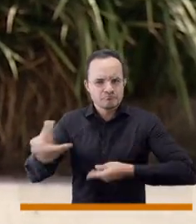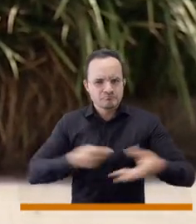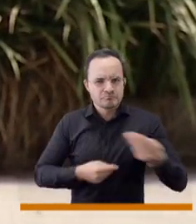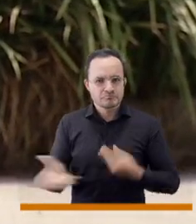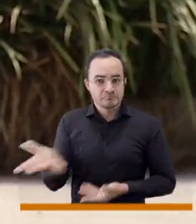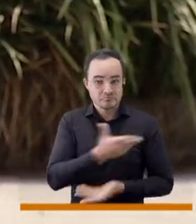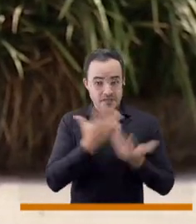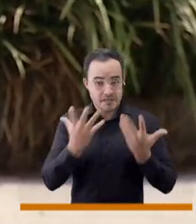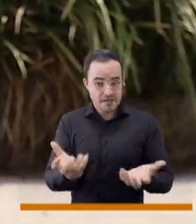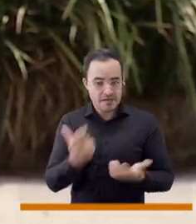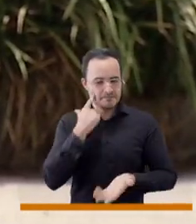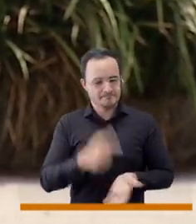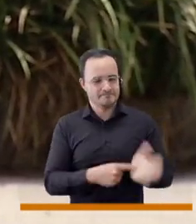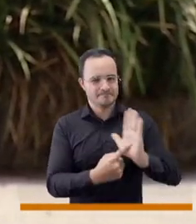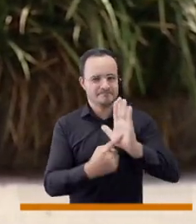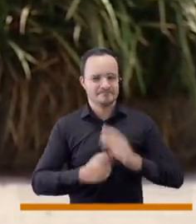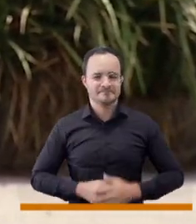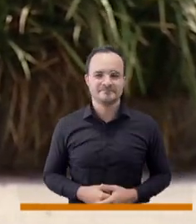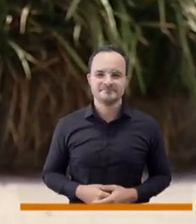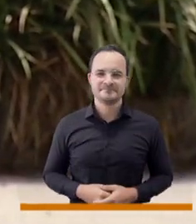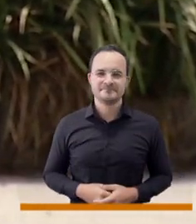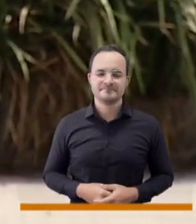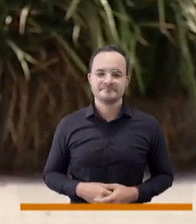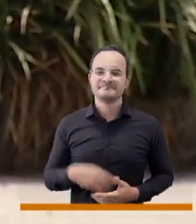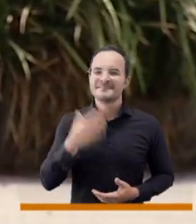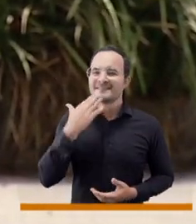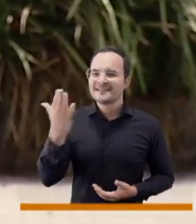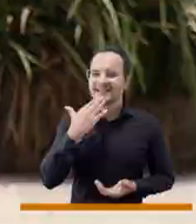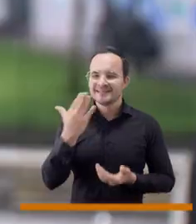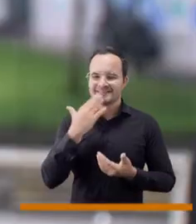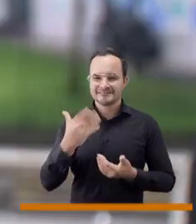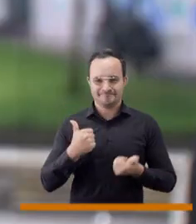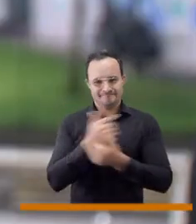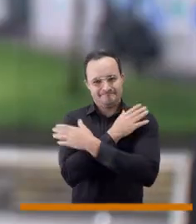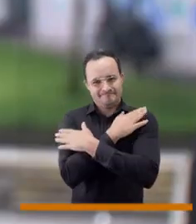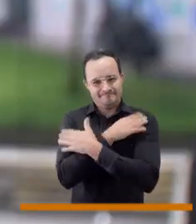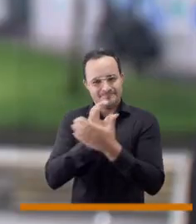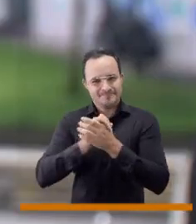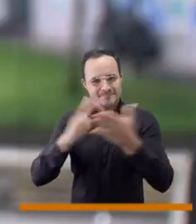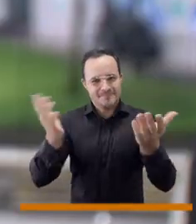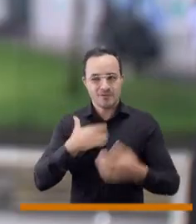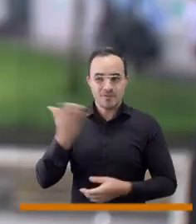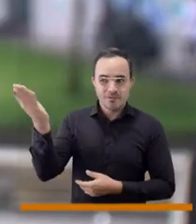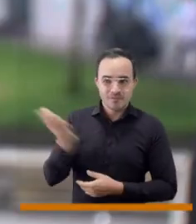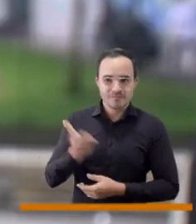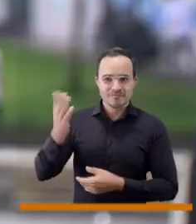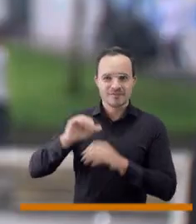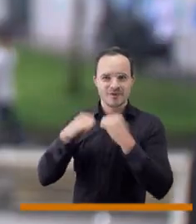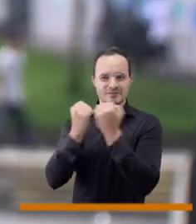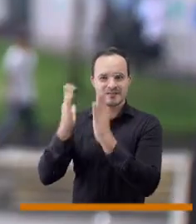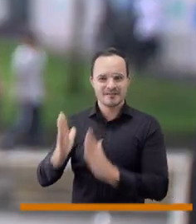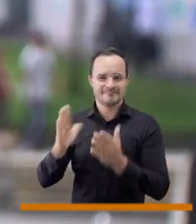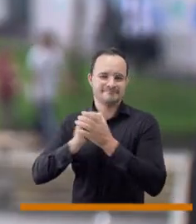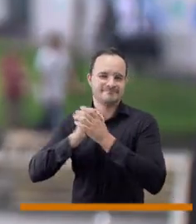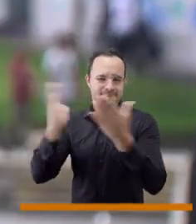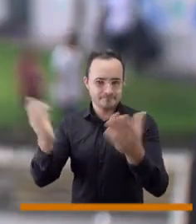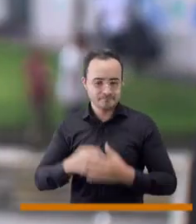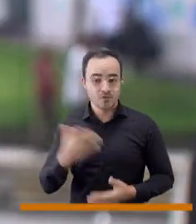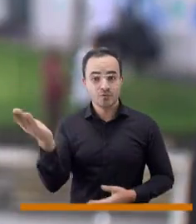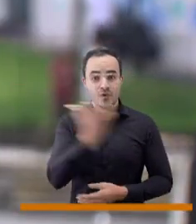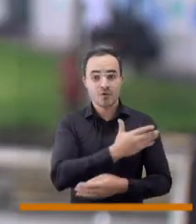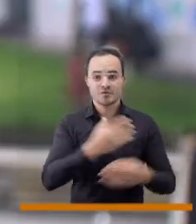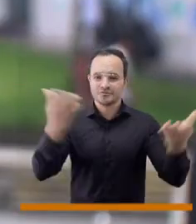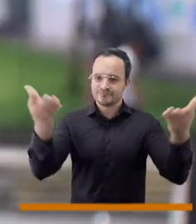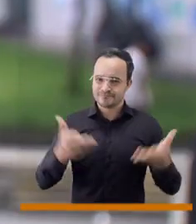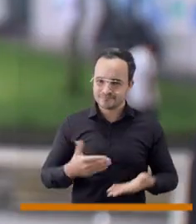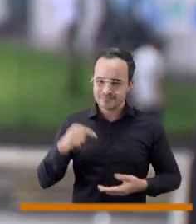televidentes, participar a través de las redes sociales. Veamos. Gracias, Katherine, un saludo muy especial a nuestro invitado del día de hoy